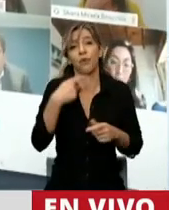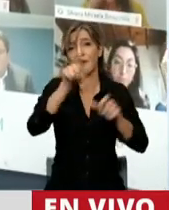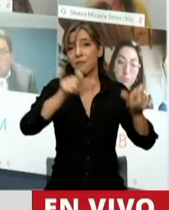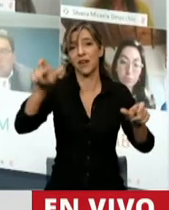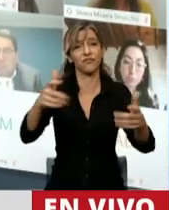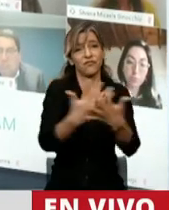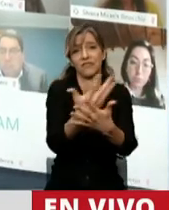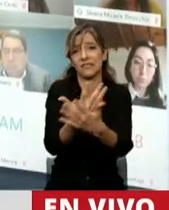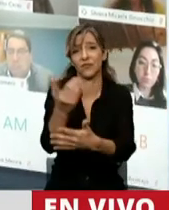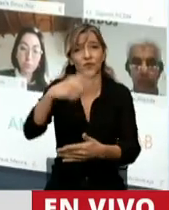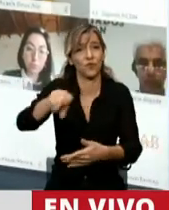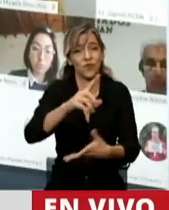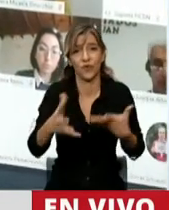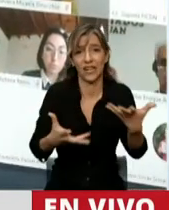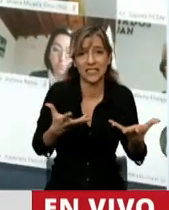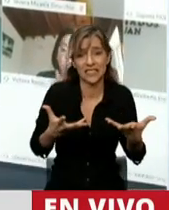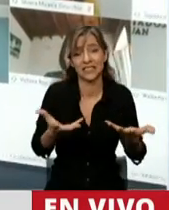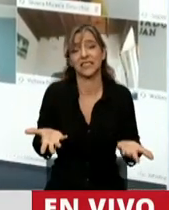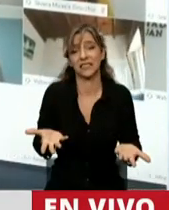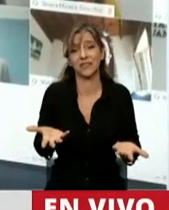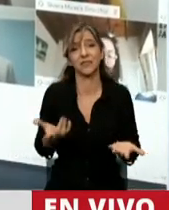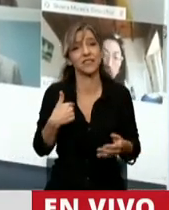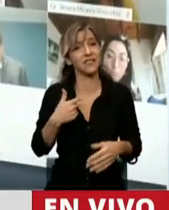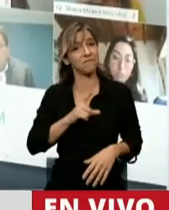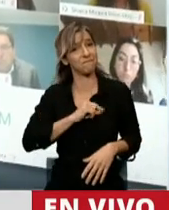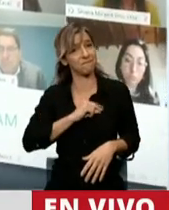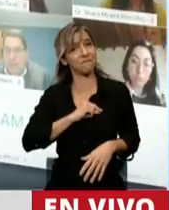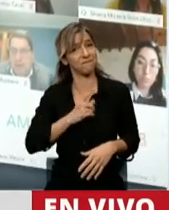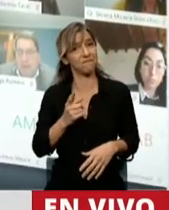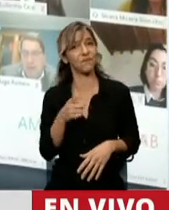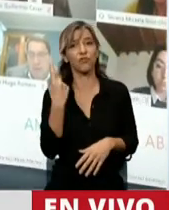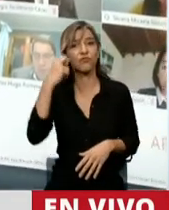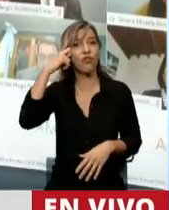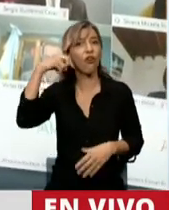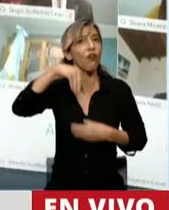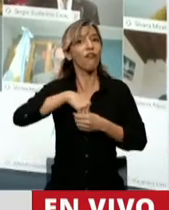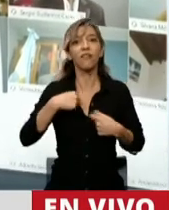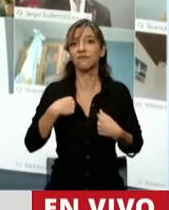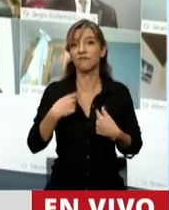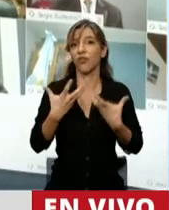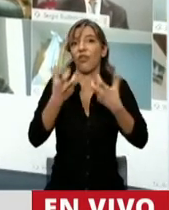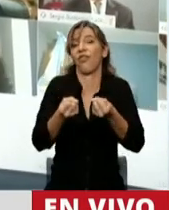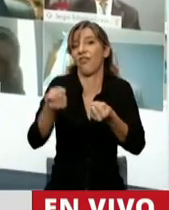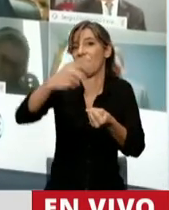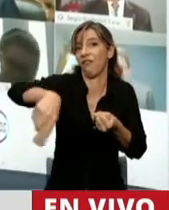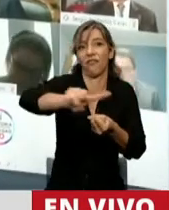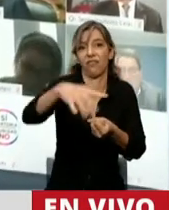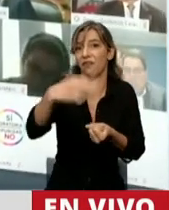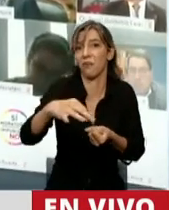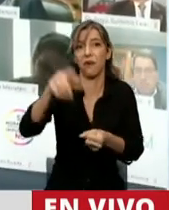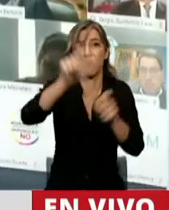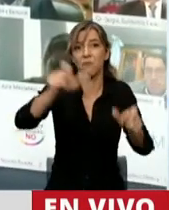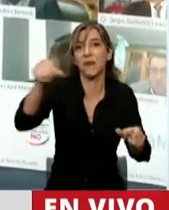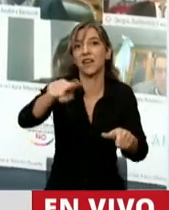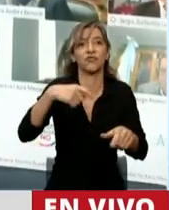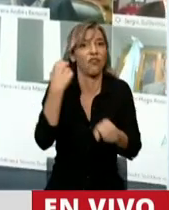señor Presidente. En este Congreso tenemos una responsabilidad, defender al laburante, defender al que invierte, al que produce, al